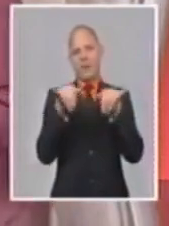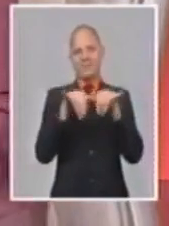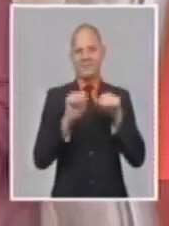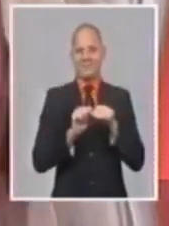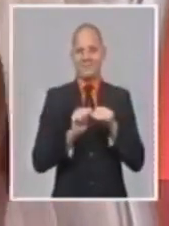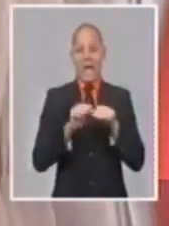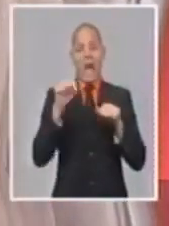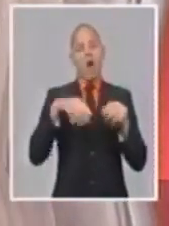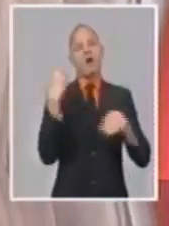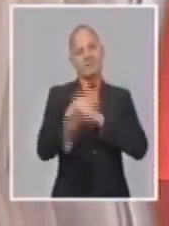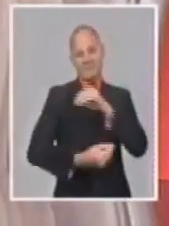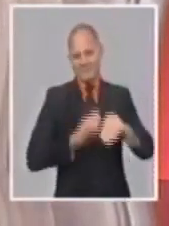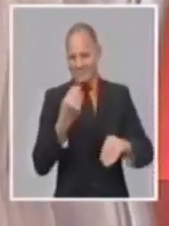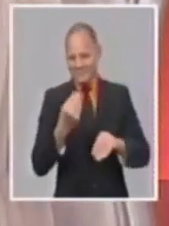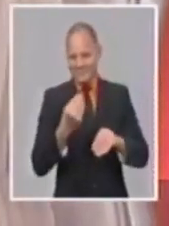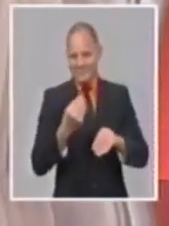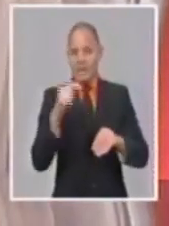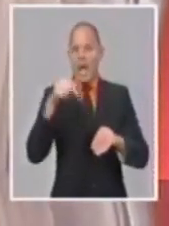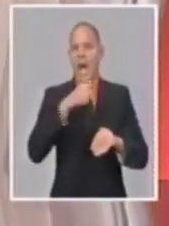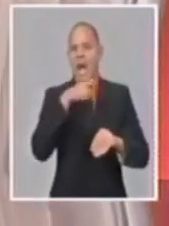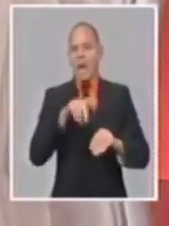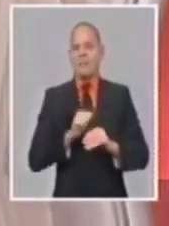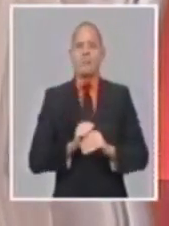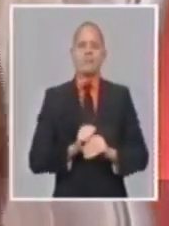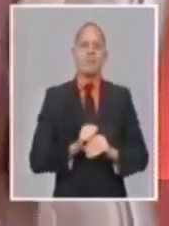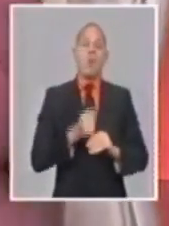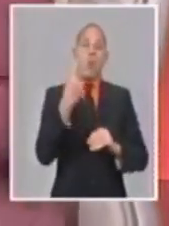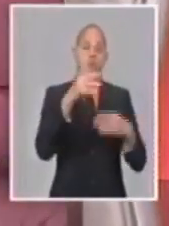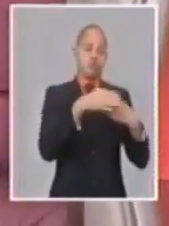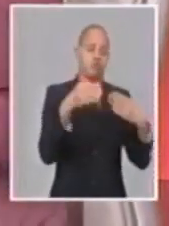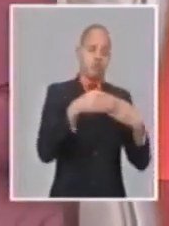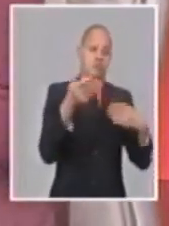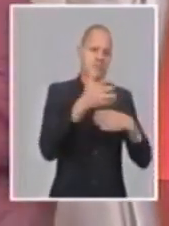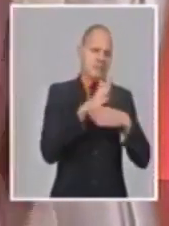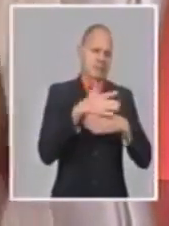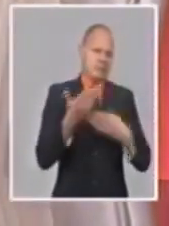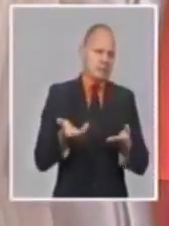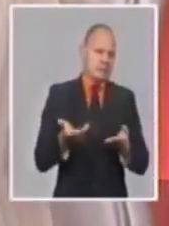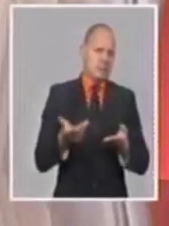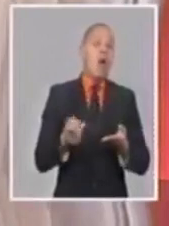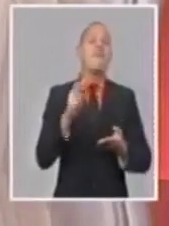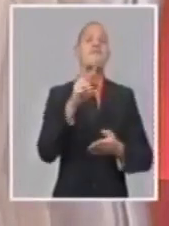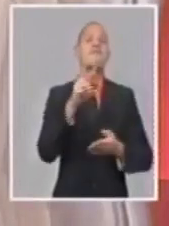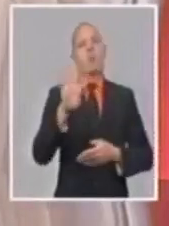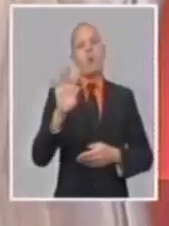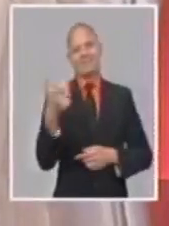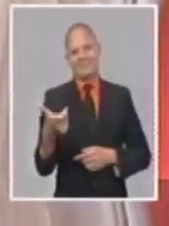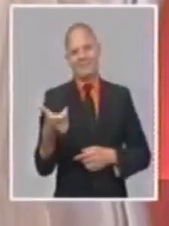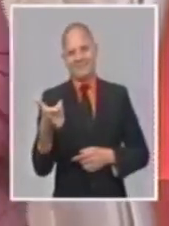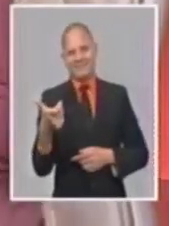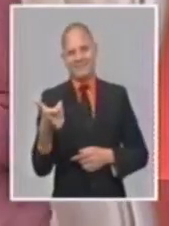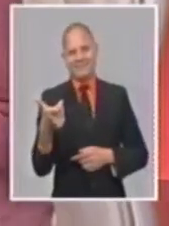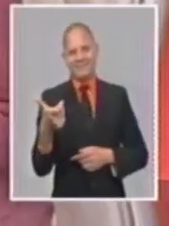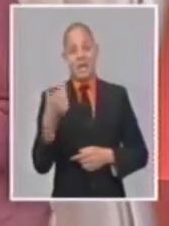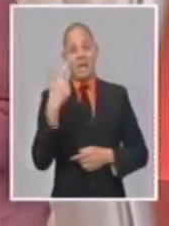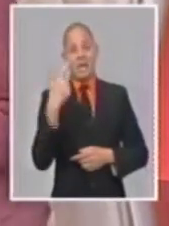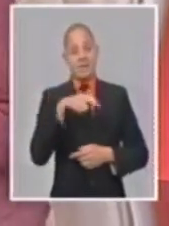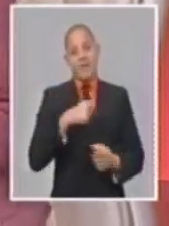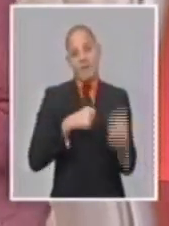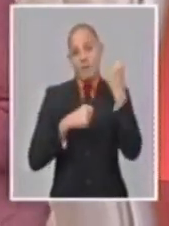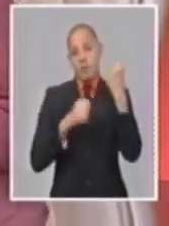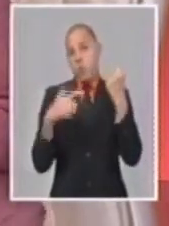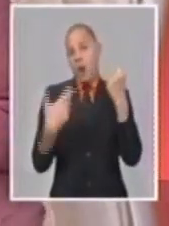estamos hablando de una devaluación de 23 veces, el 1 que teníamos más 23 que da